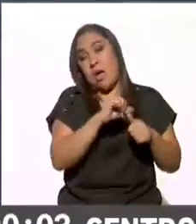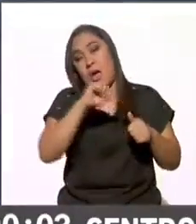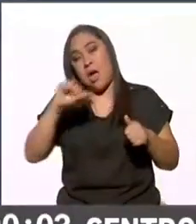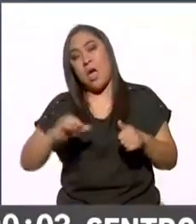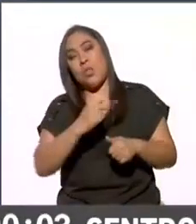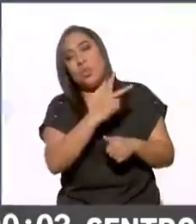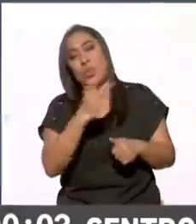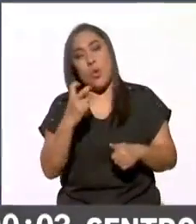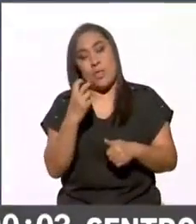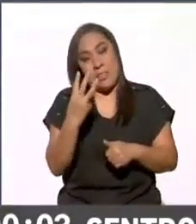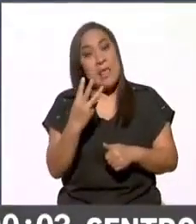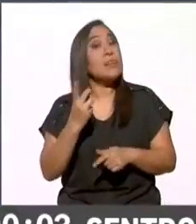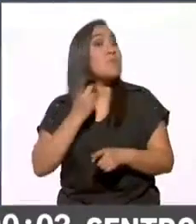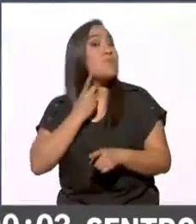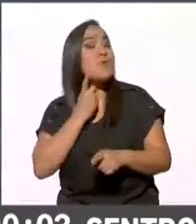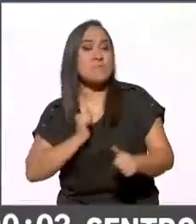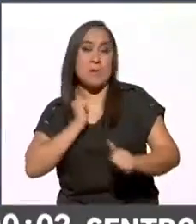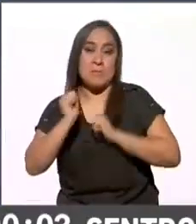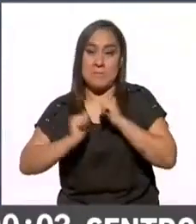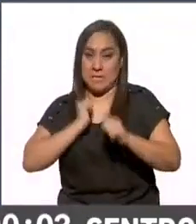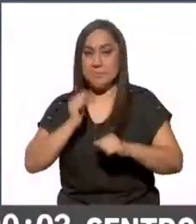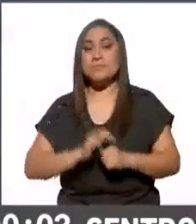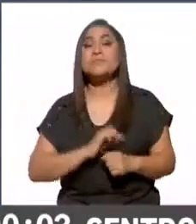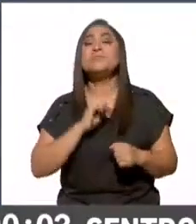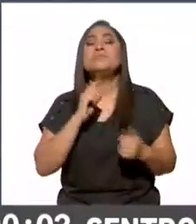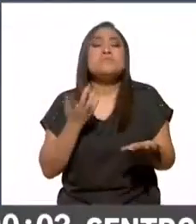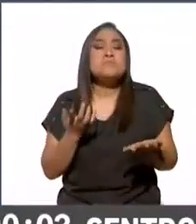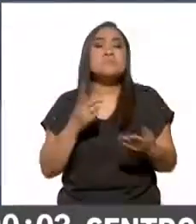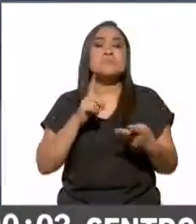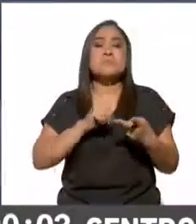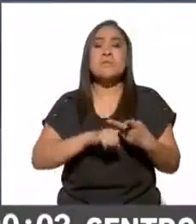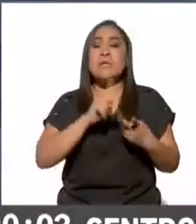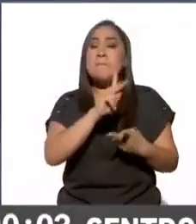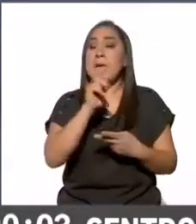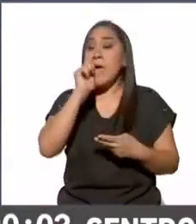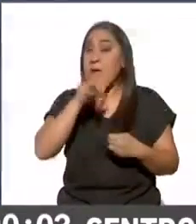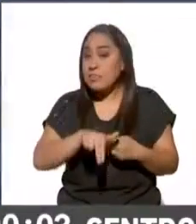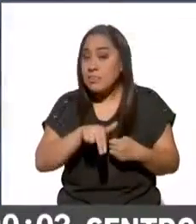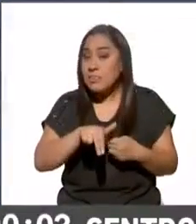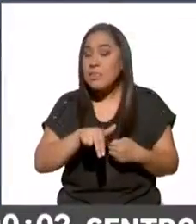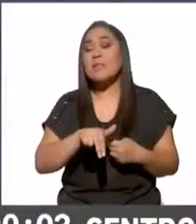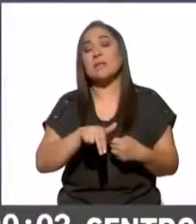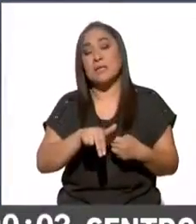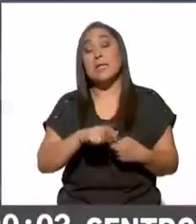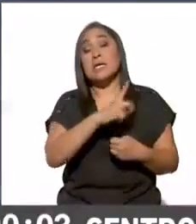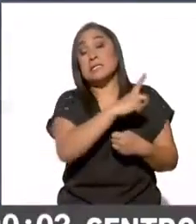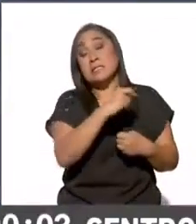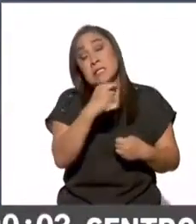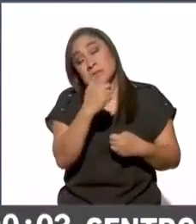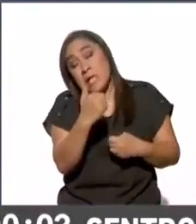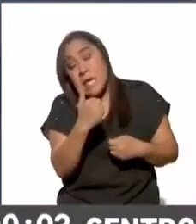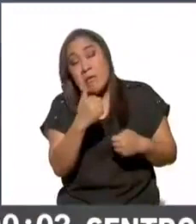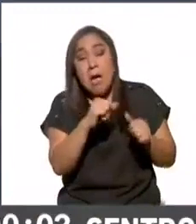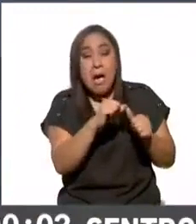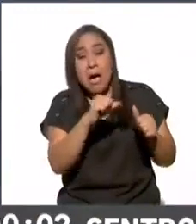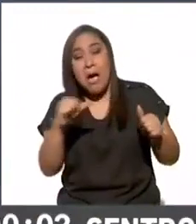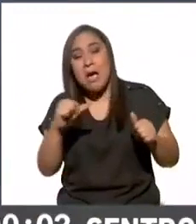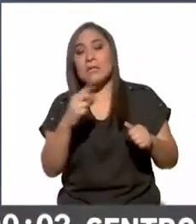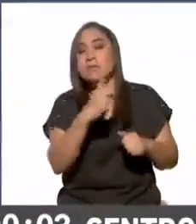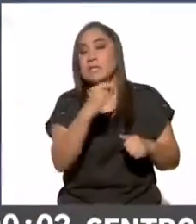203 diputaciones ¿qué hay para el Partido Acción Nacional? de 106 a